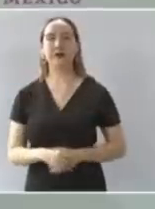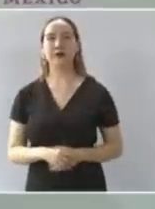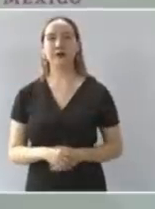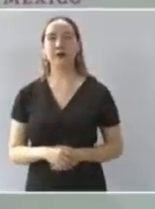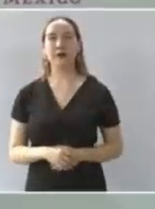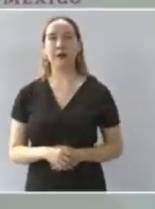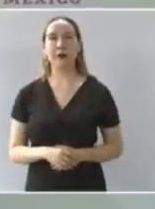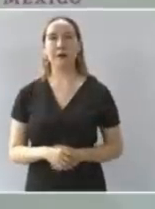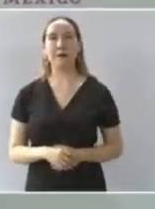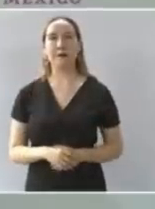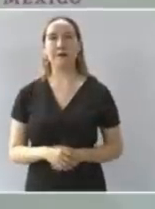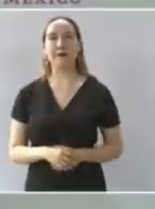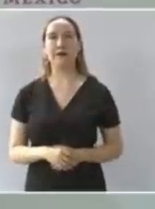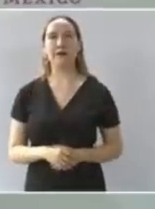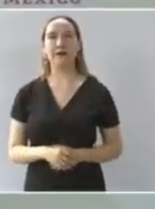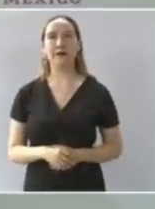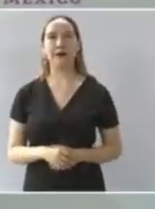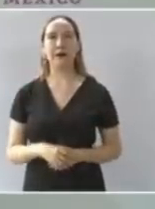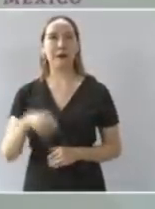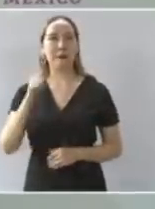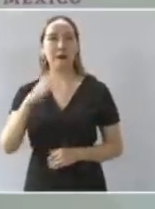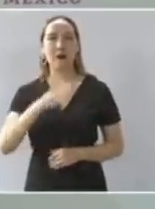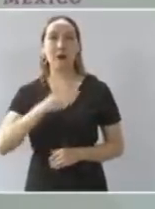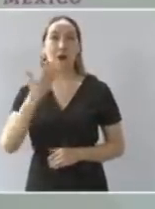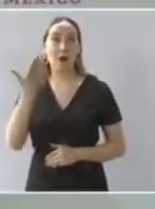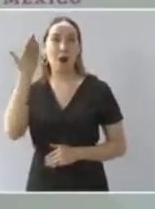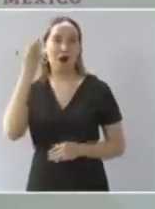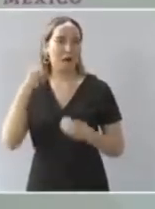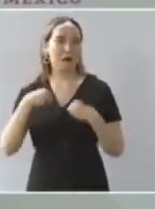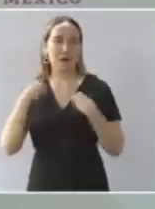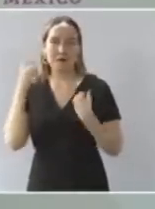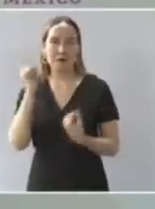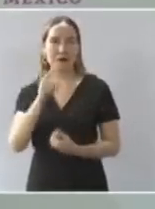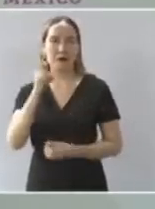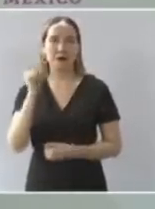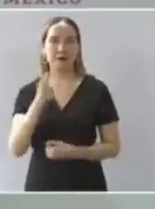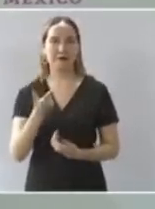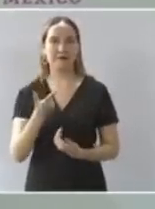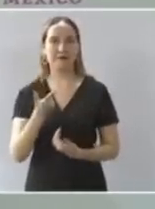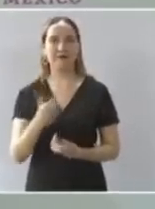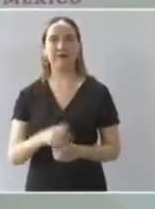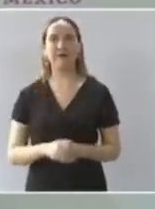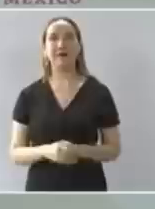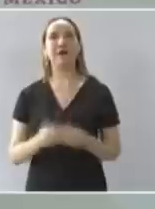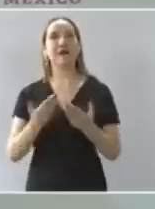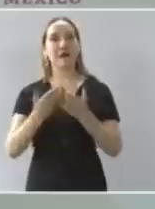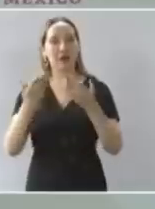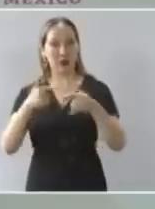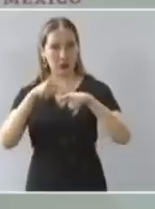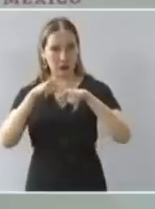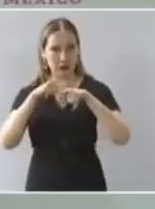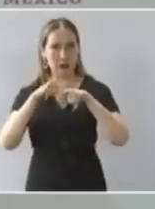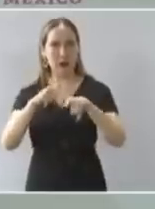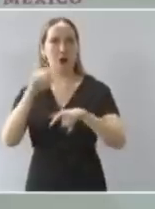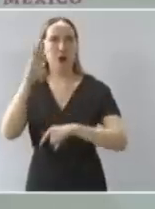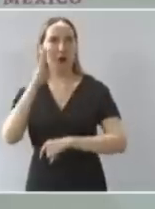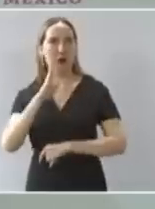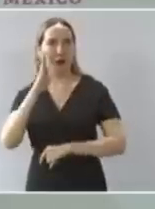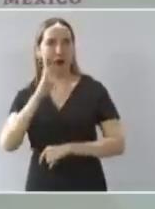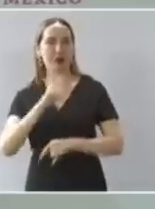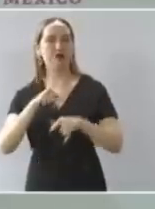por ese apoyo vamos por eso a continuar con las becas lo mismo